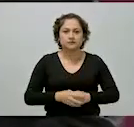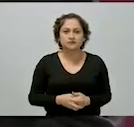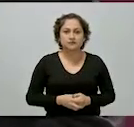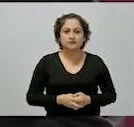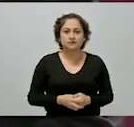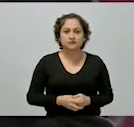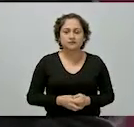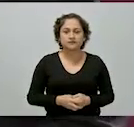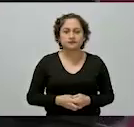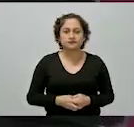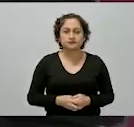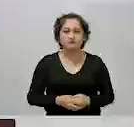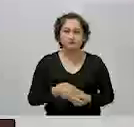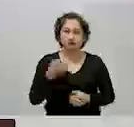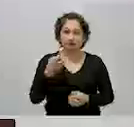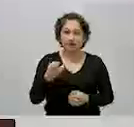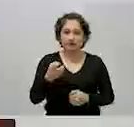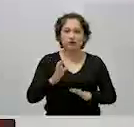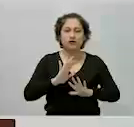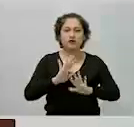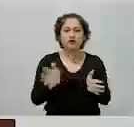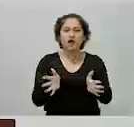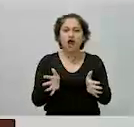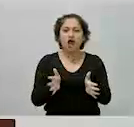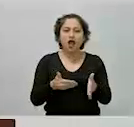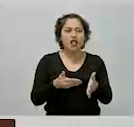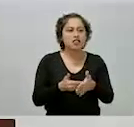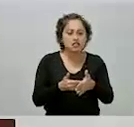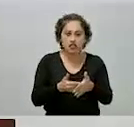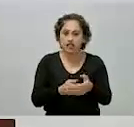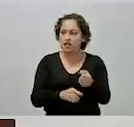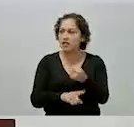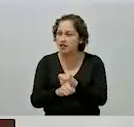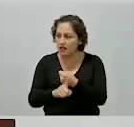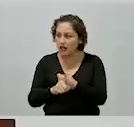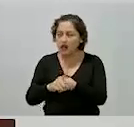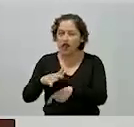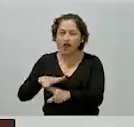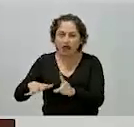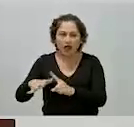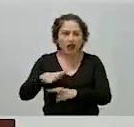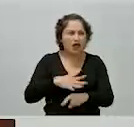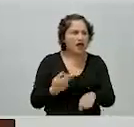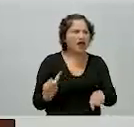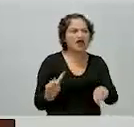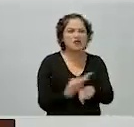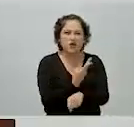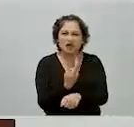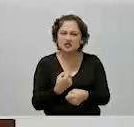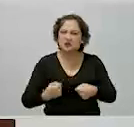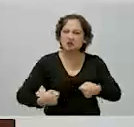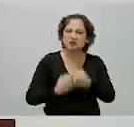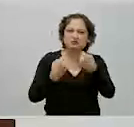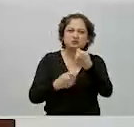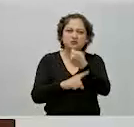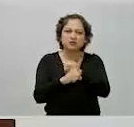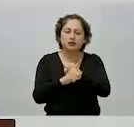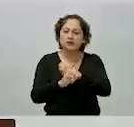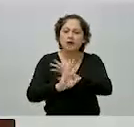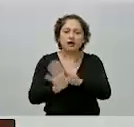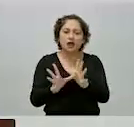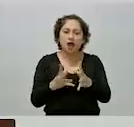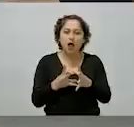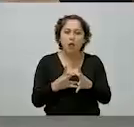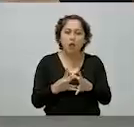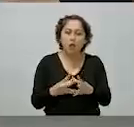no tengamos conflictos por derecho de vía. Todo este trabajo que se ha llevado a cabo